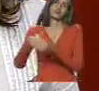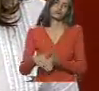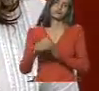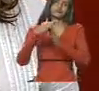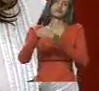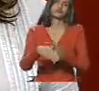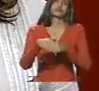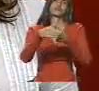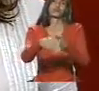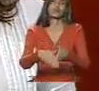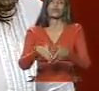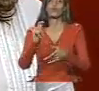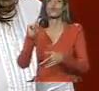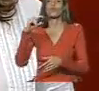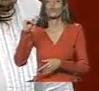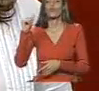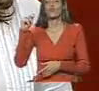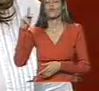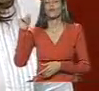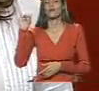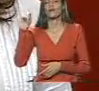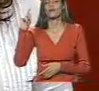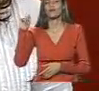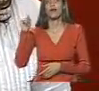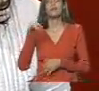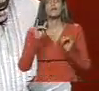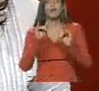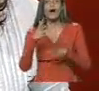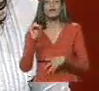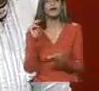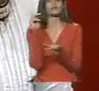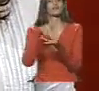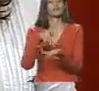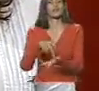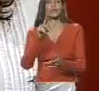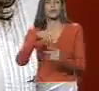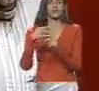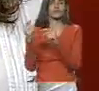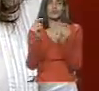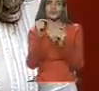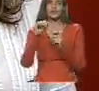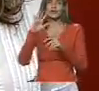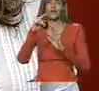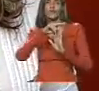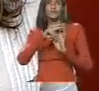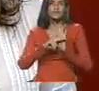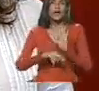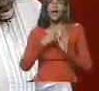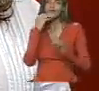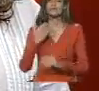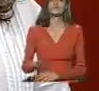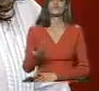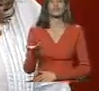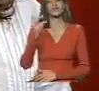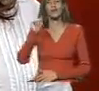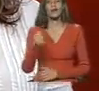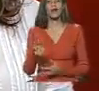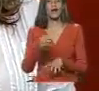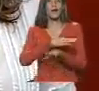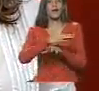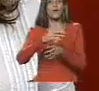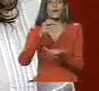10 horas de Tucupita por el caño. Por el caño. Y allí estuvo la presencia de la discusión de las cinco líneas. Yo creo que es bien importante, el partido está